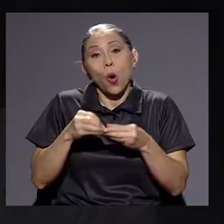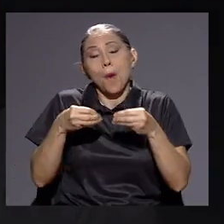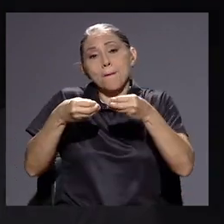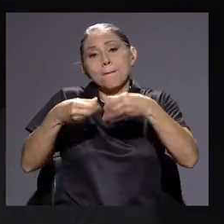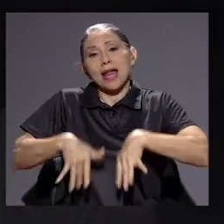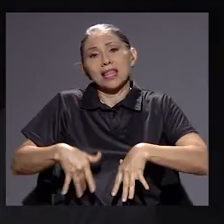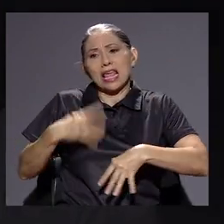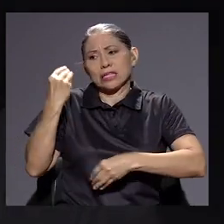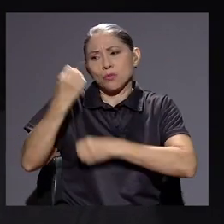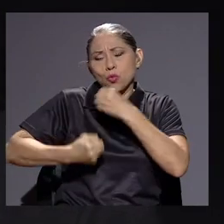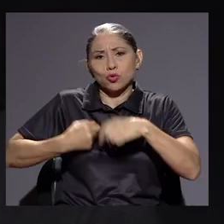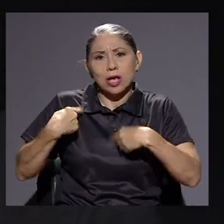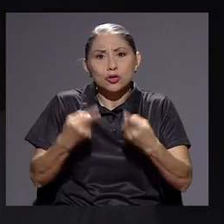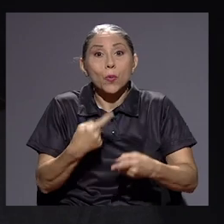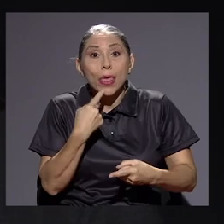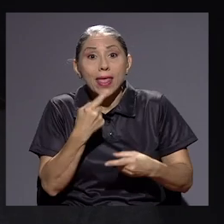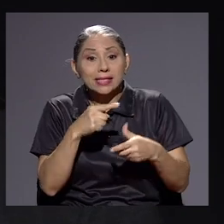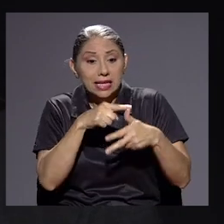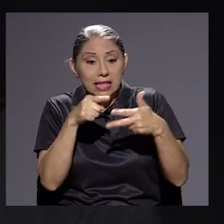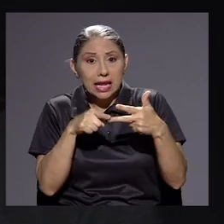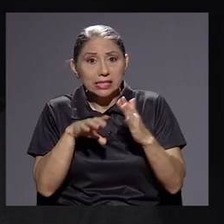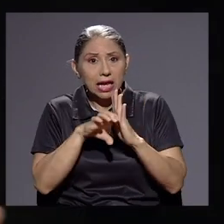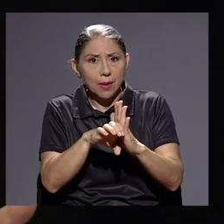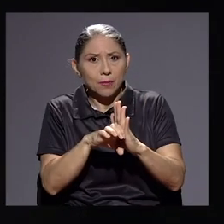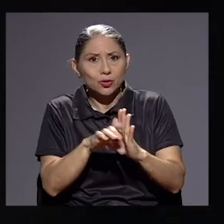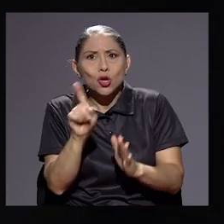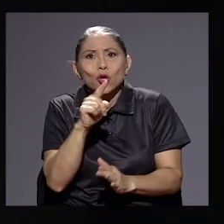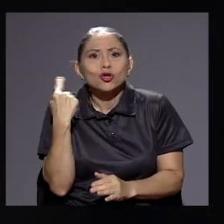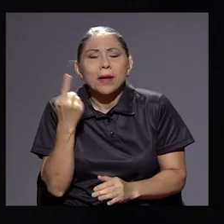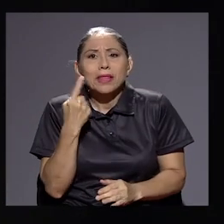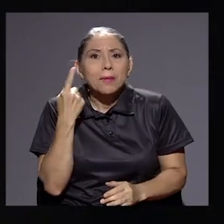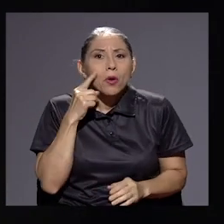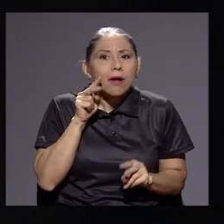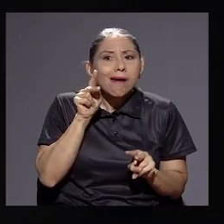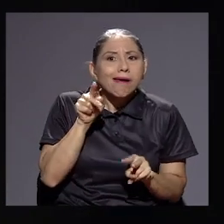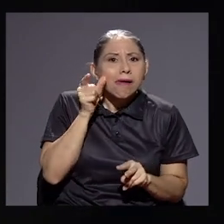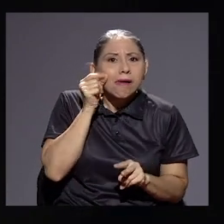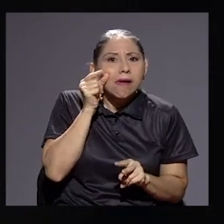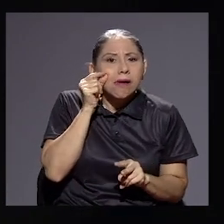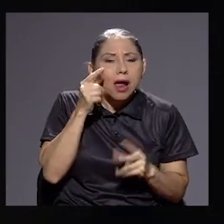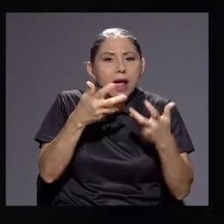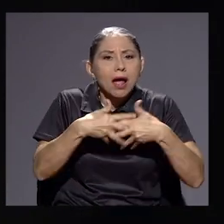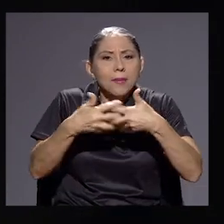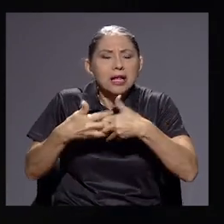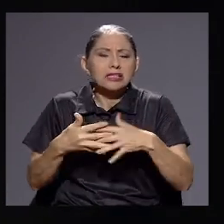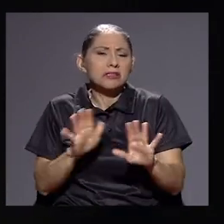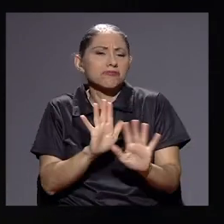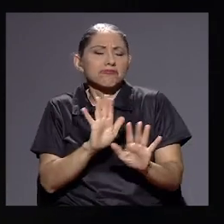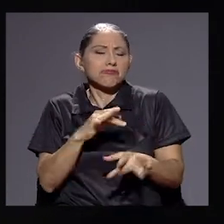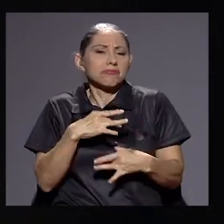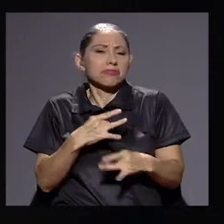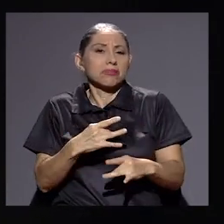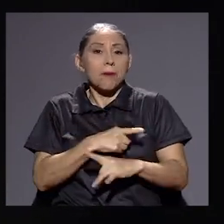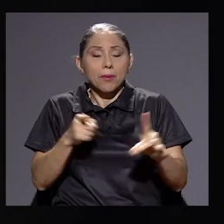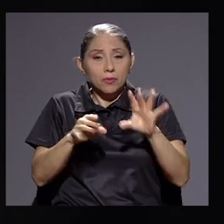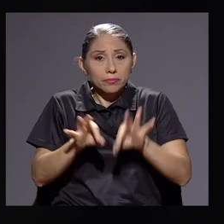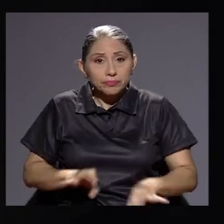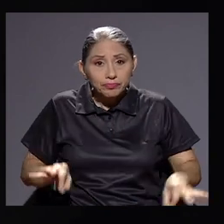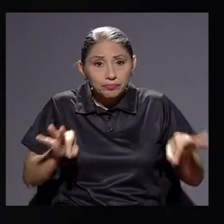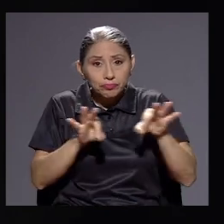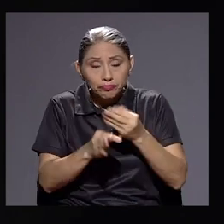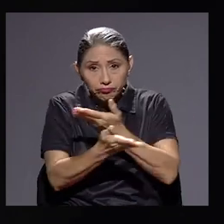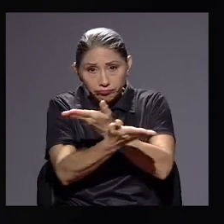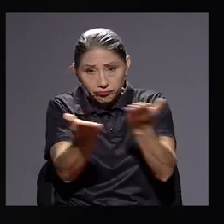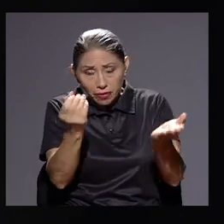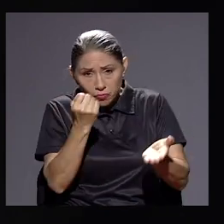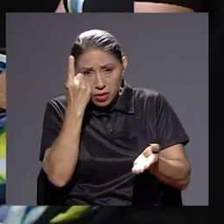a poner tres ejemplos y no por el morbo de los nombres de las empresas porque eso es lo que menos me interesa constatar, pero merece la pena que la gente